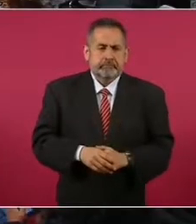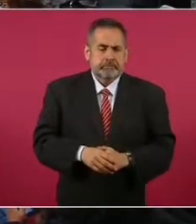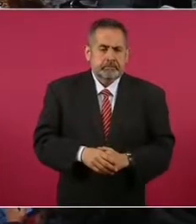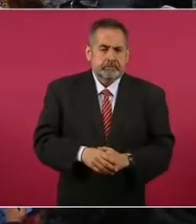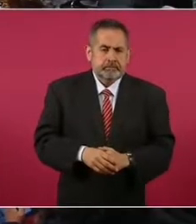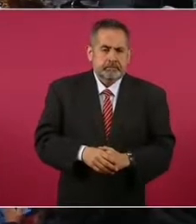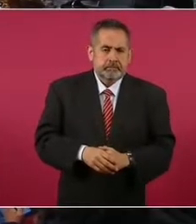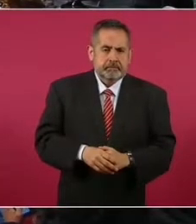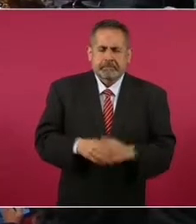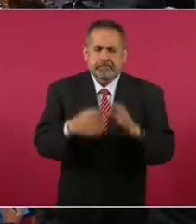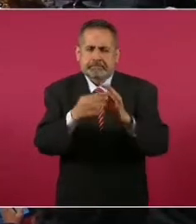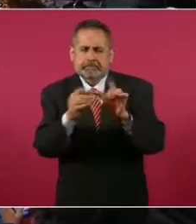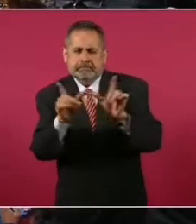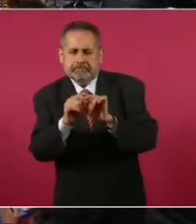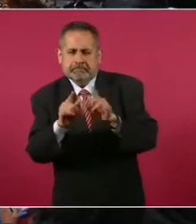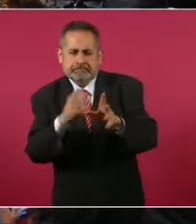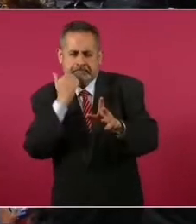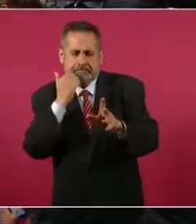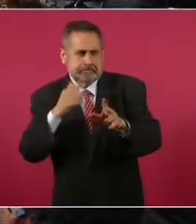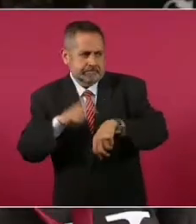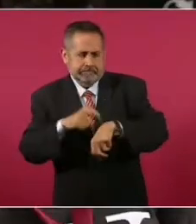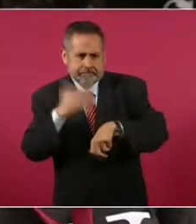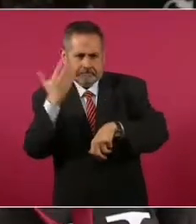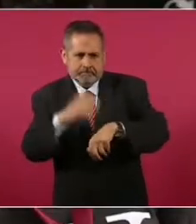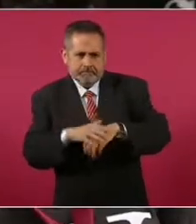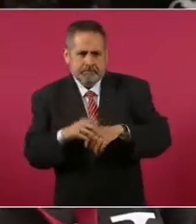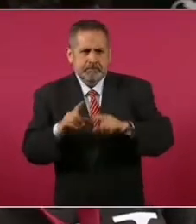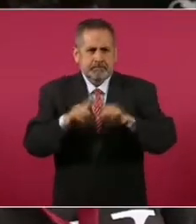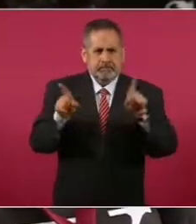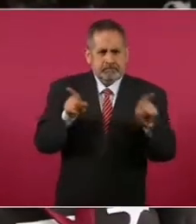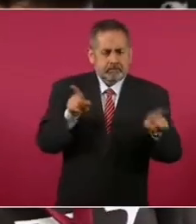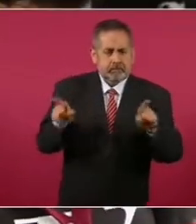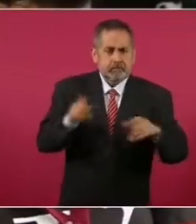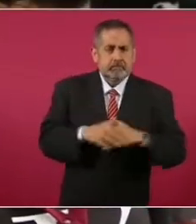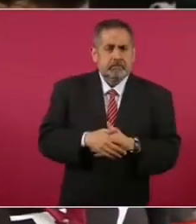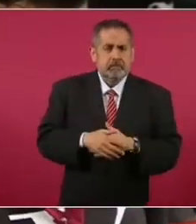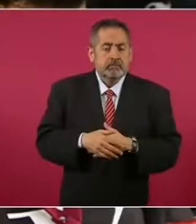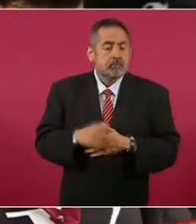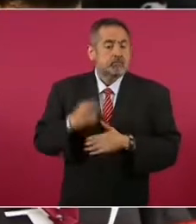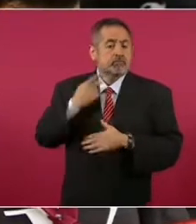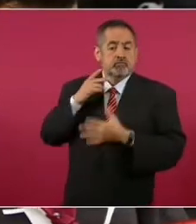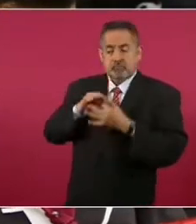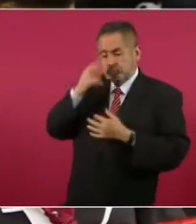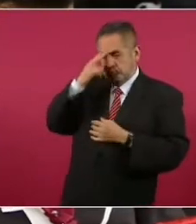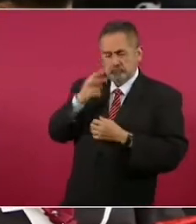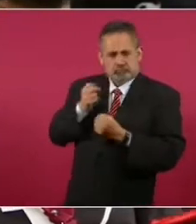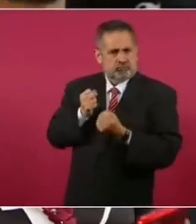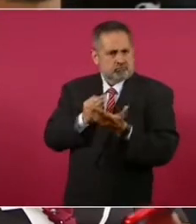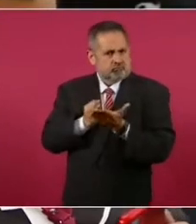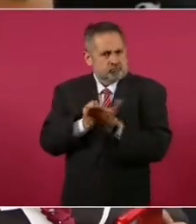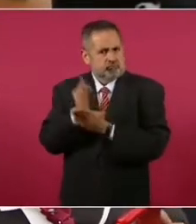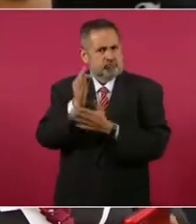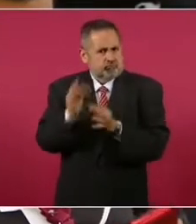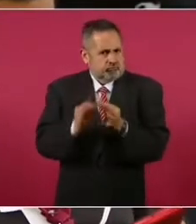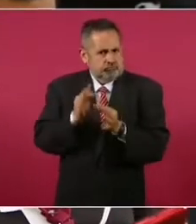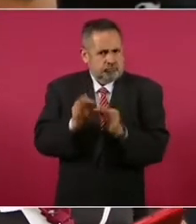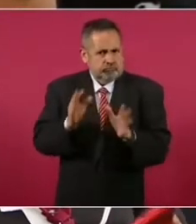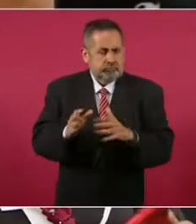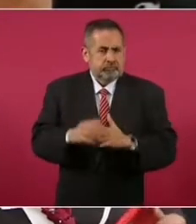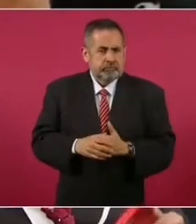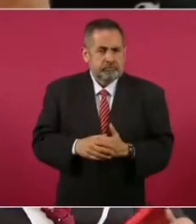Y por volver muy brevemente, que tampoco quiero abusar, ¿qué ha diferenciado si los principios de la política exterior mexicana son tan firmes?